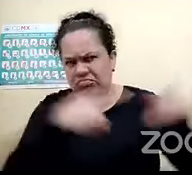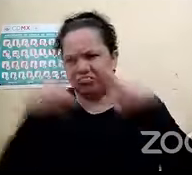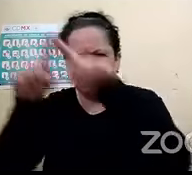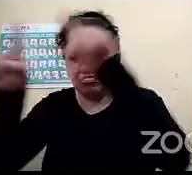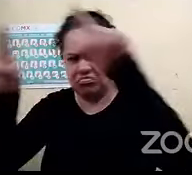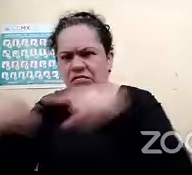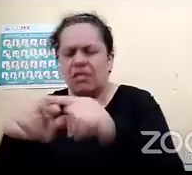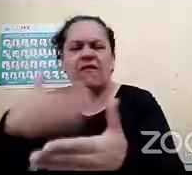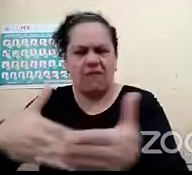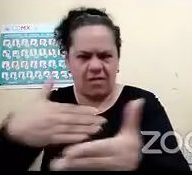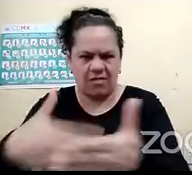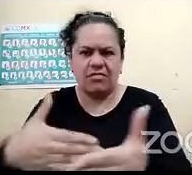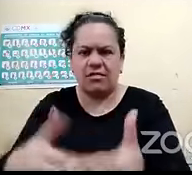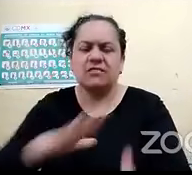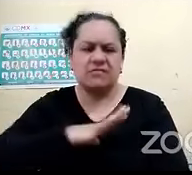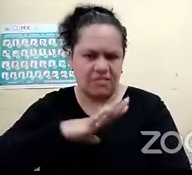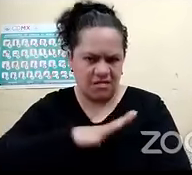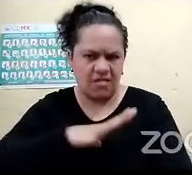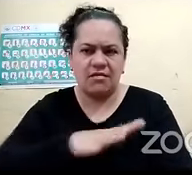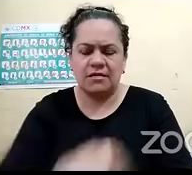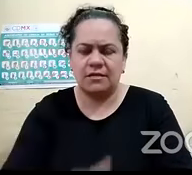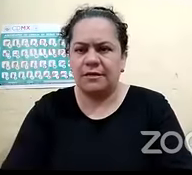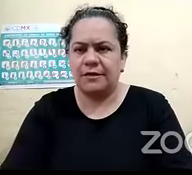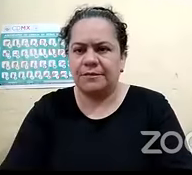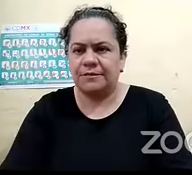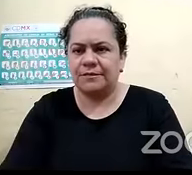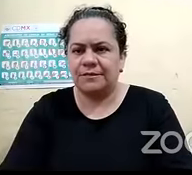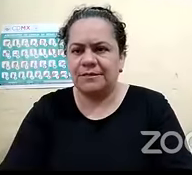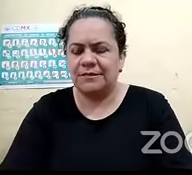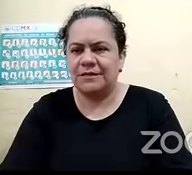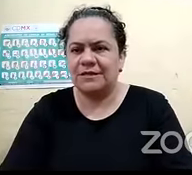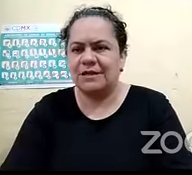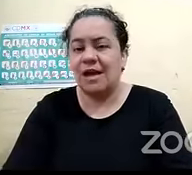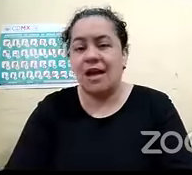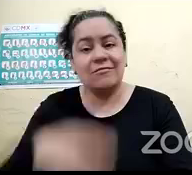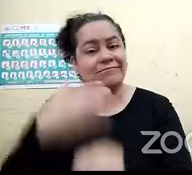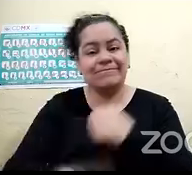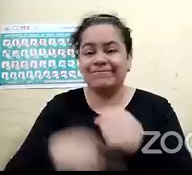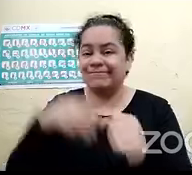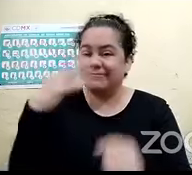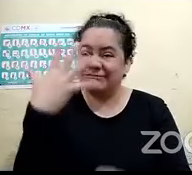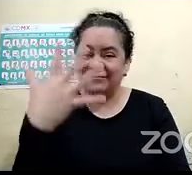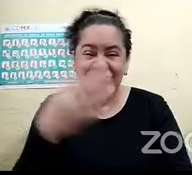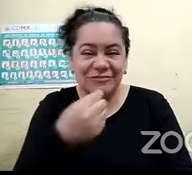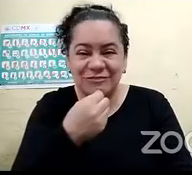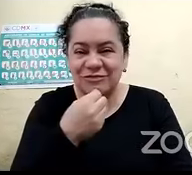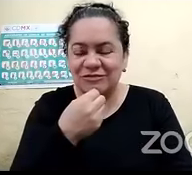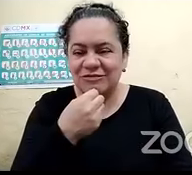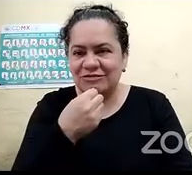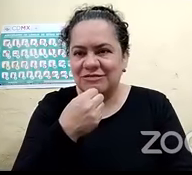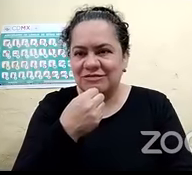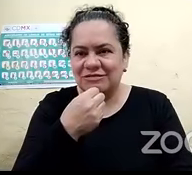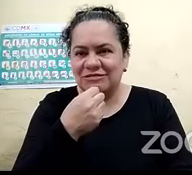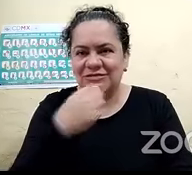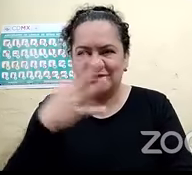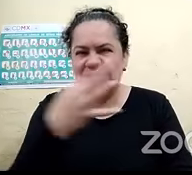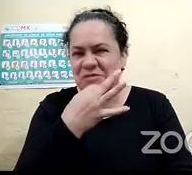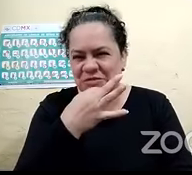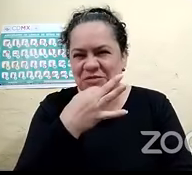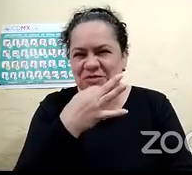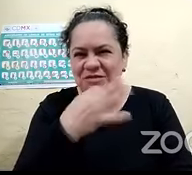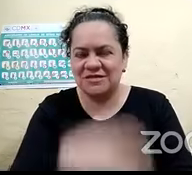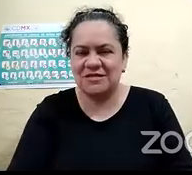bueno mientras tanto les voy leyendo ya el tiempo nos está acabando nos quedan cinco minutos entonces de rápido